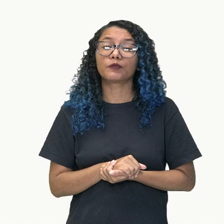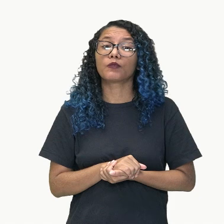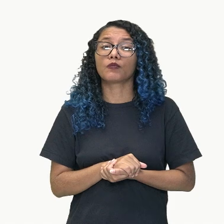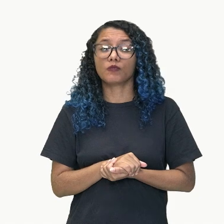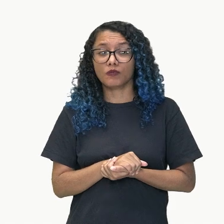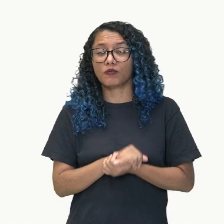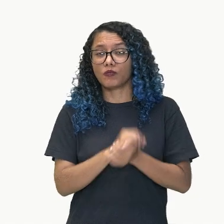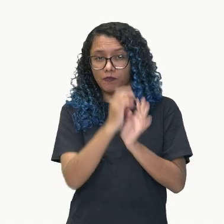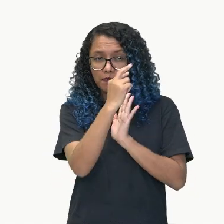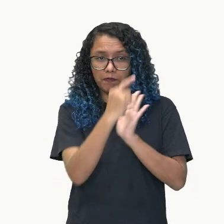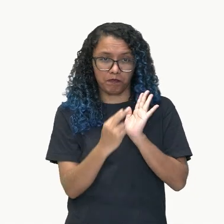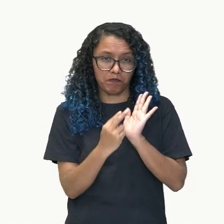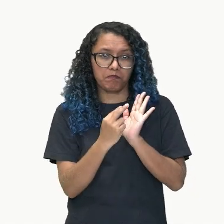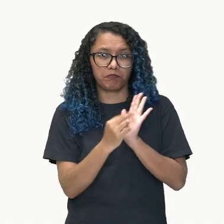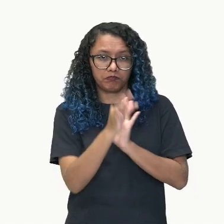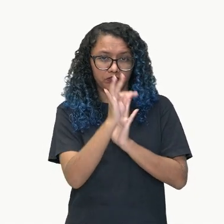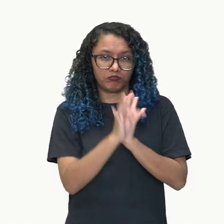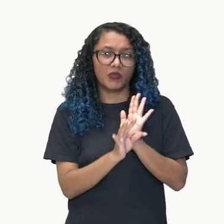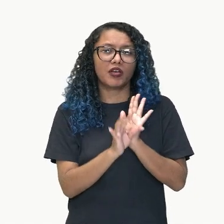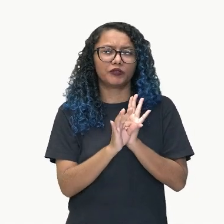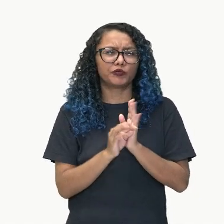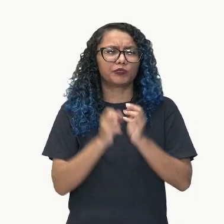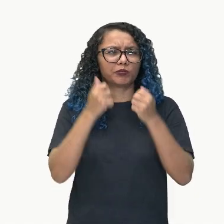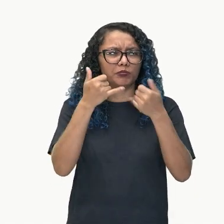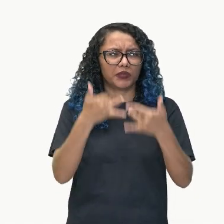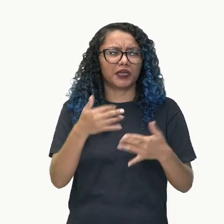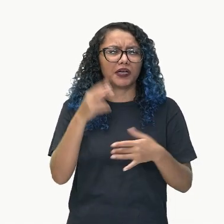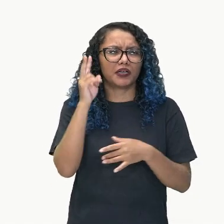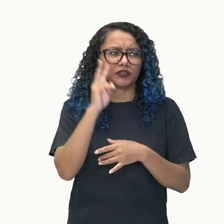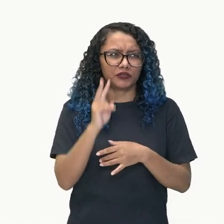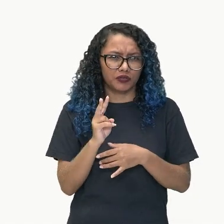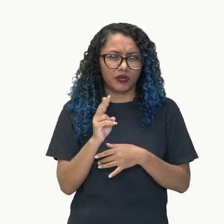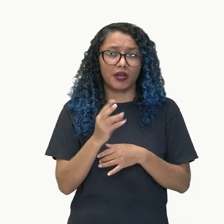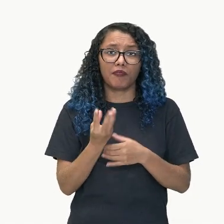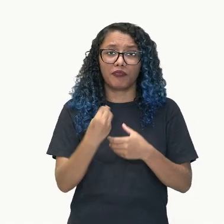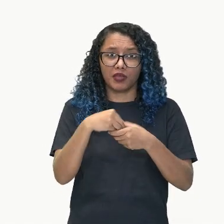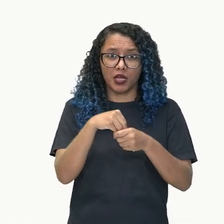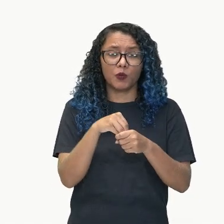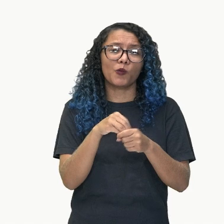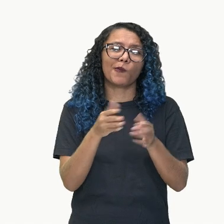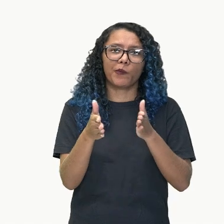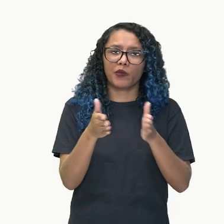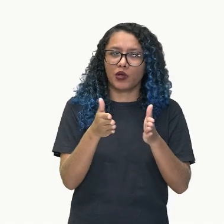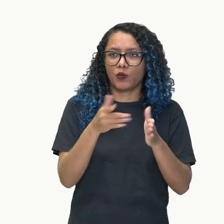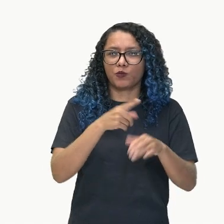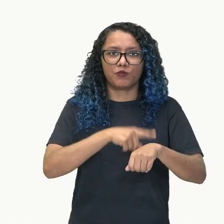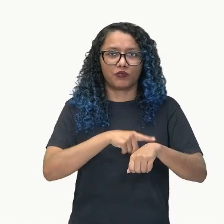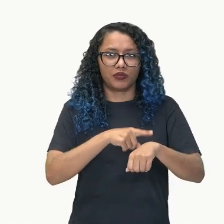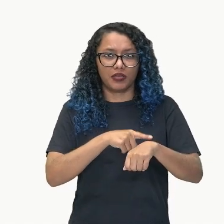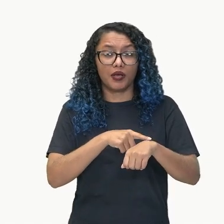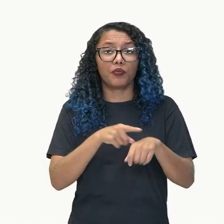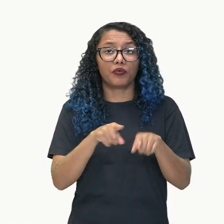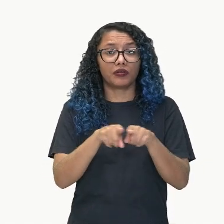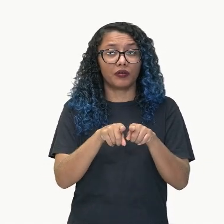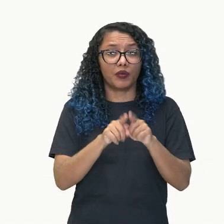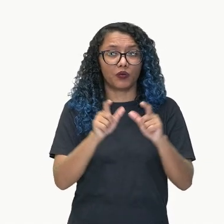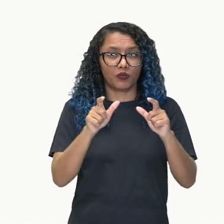historia, que se desarrolla en un periodo de tiempo y un lugar